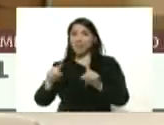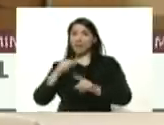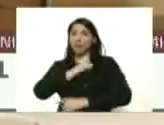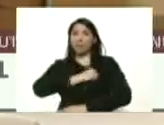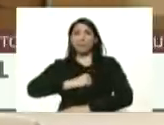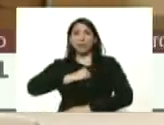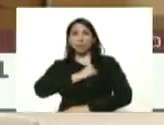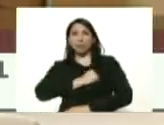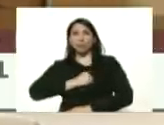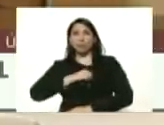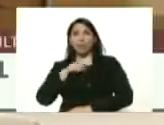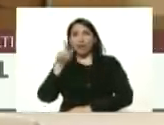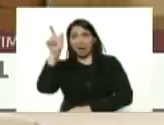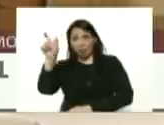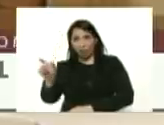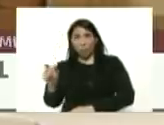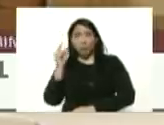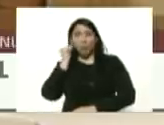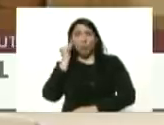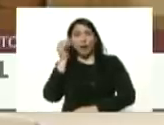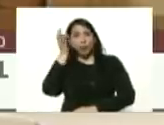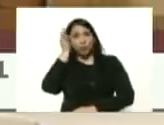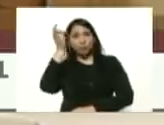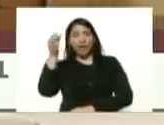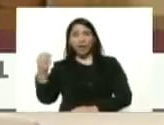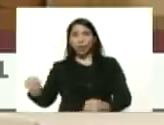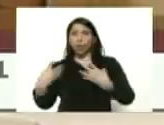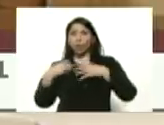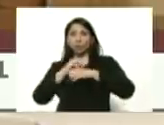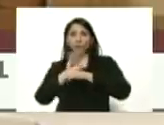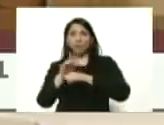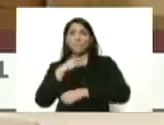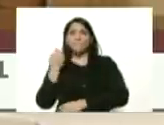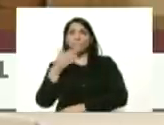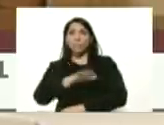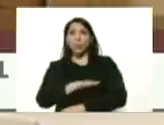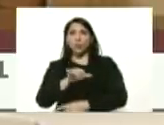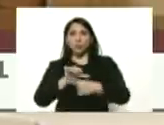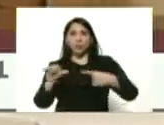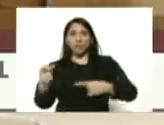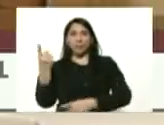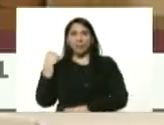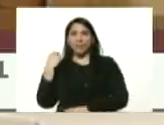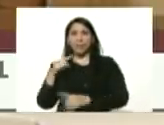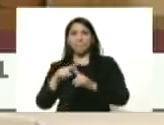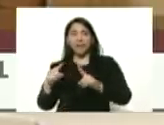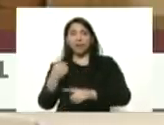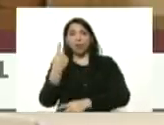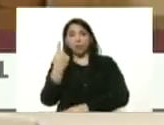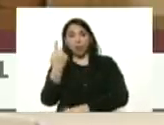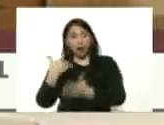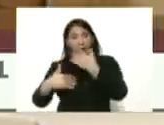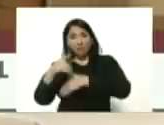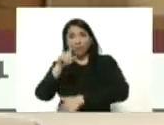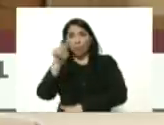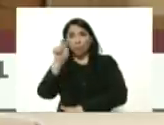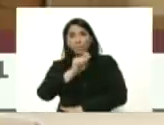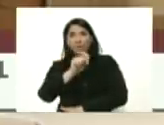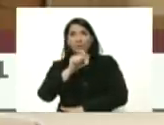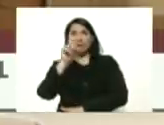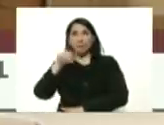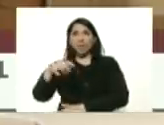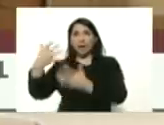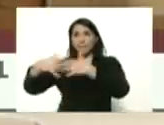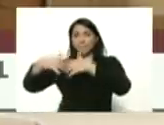esta concejala se contagió y falleció la semana pasada pero hace un mes un reconocido